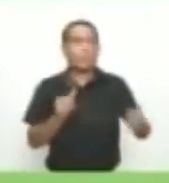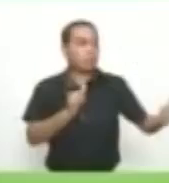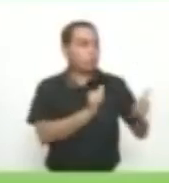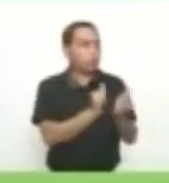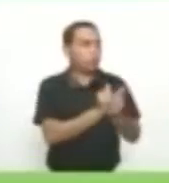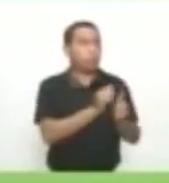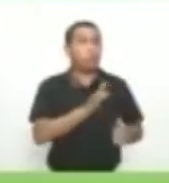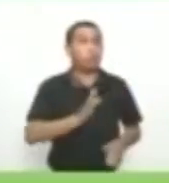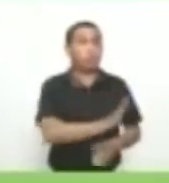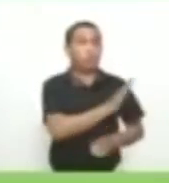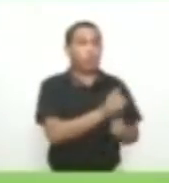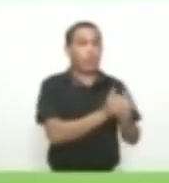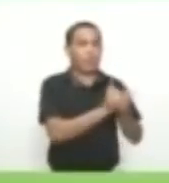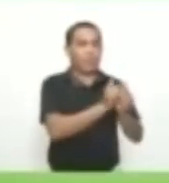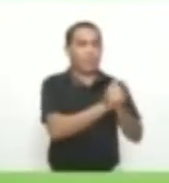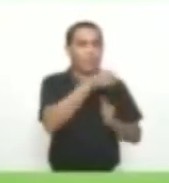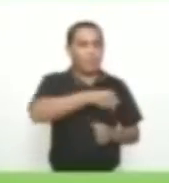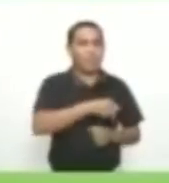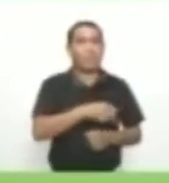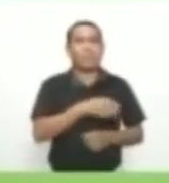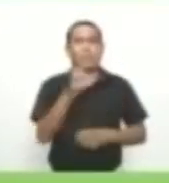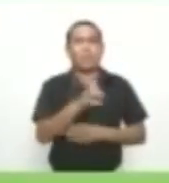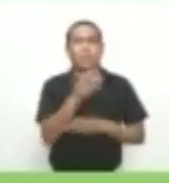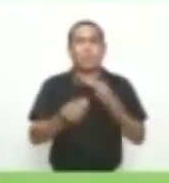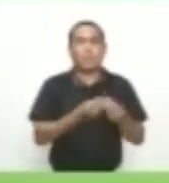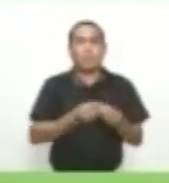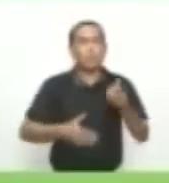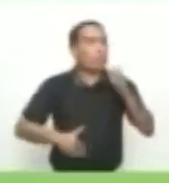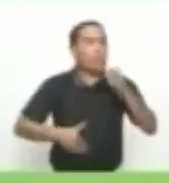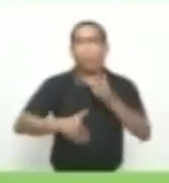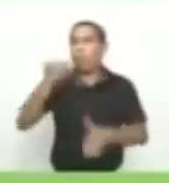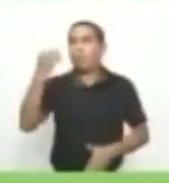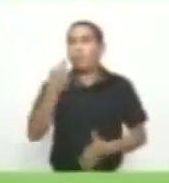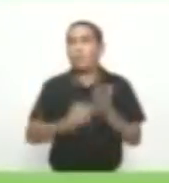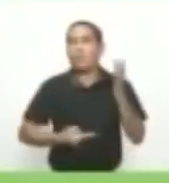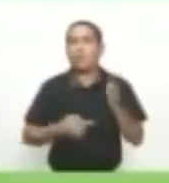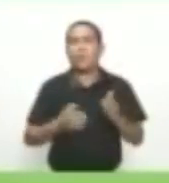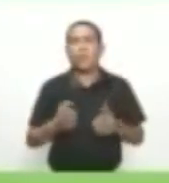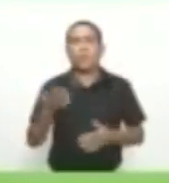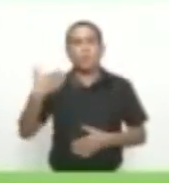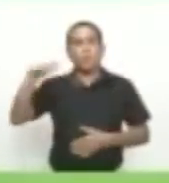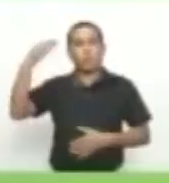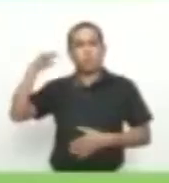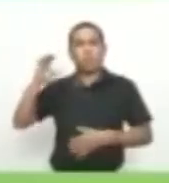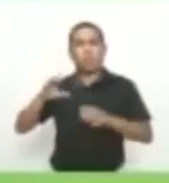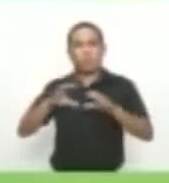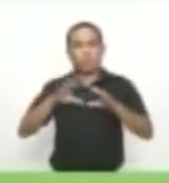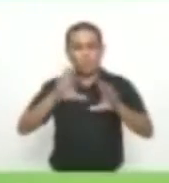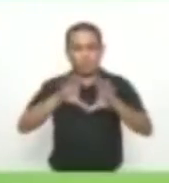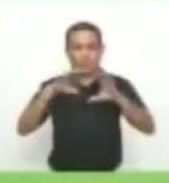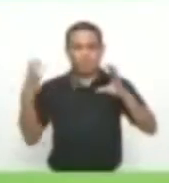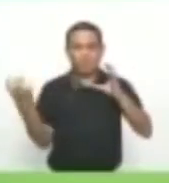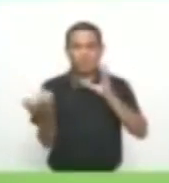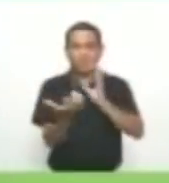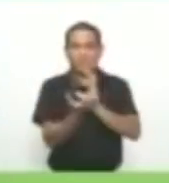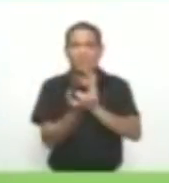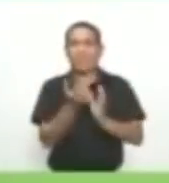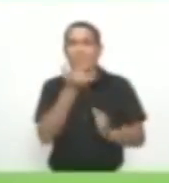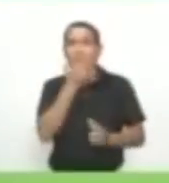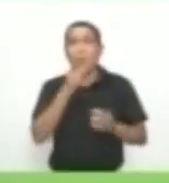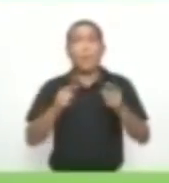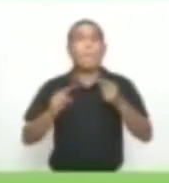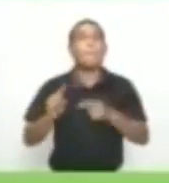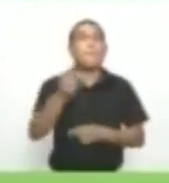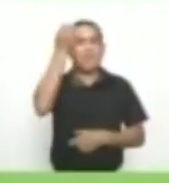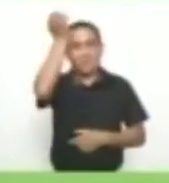Coldeportes Nacional Clara Luz Roldán Vieron inicio A las obras Del antiguo Coliseo Humberto Perea Con la colocación De la